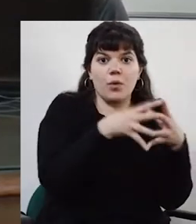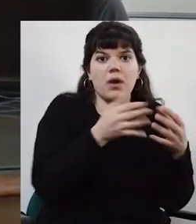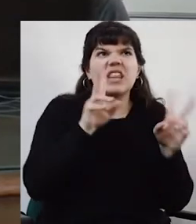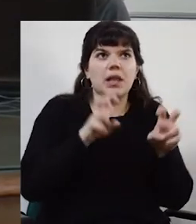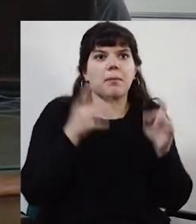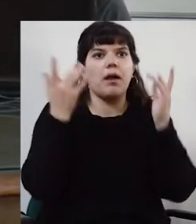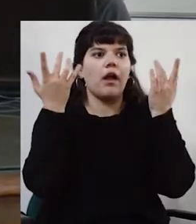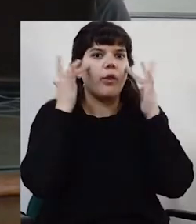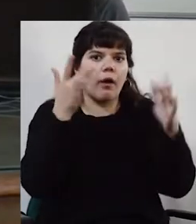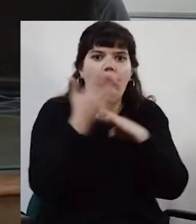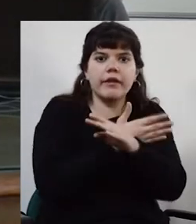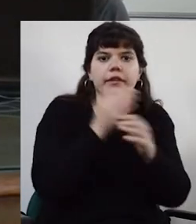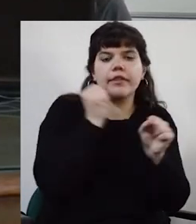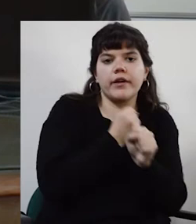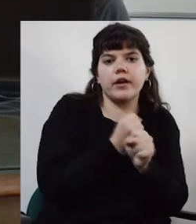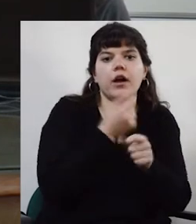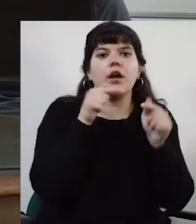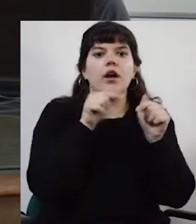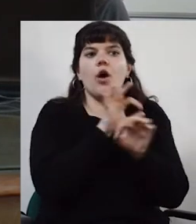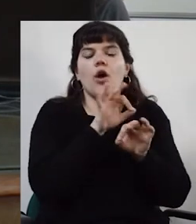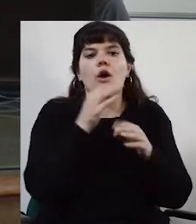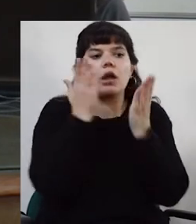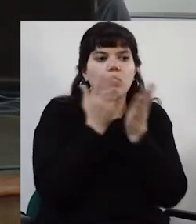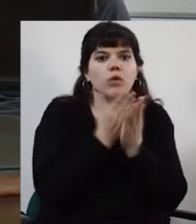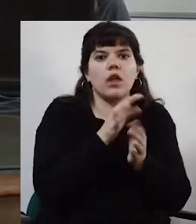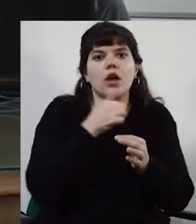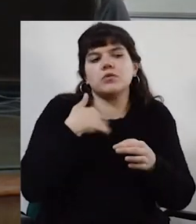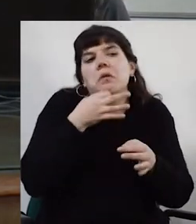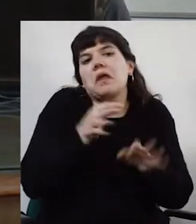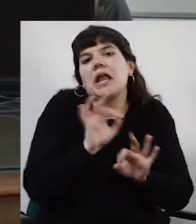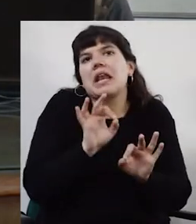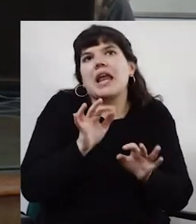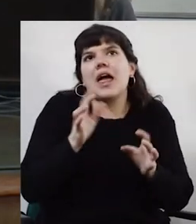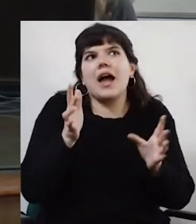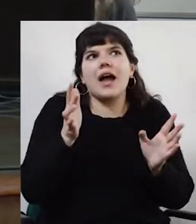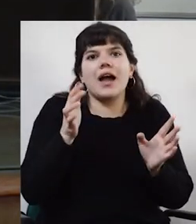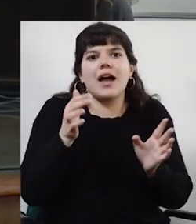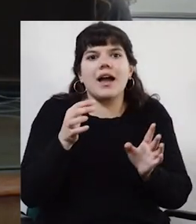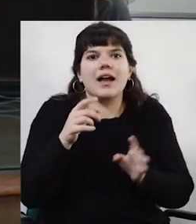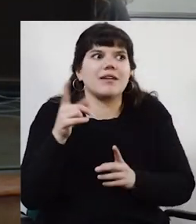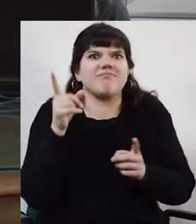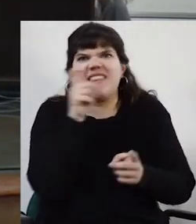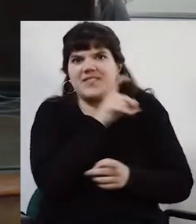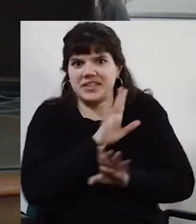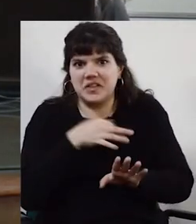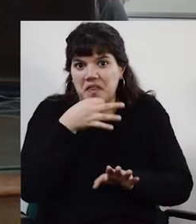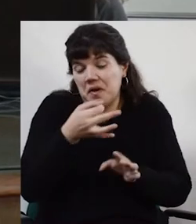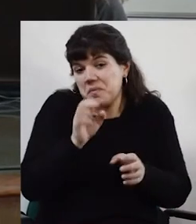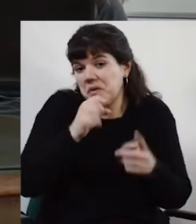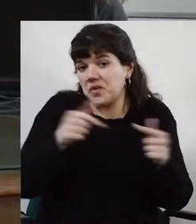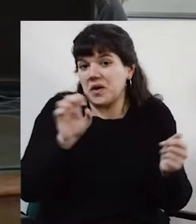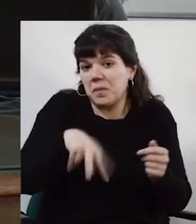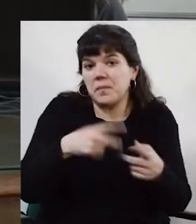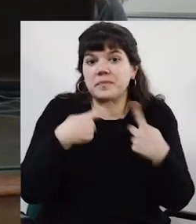formación, la distribución de tareas que se hagan, yo que sé, no estoy diciendo nada, nada que sea demasiado elaborado, pero lo que